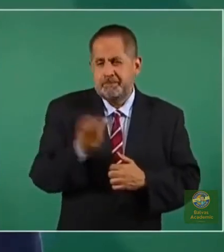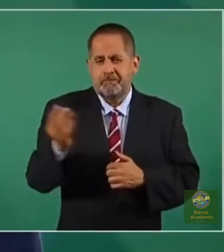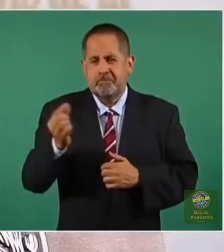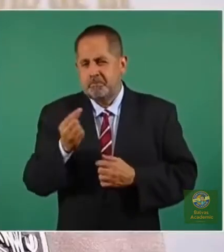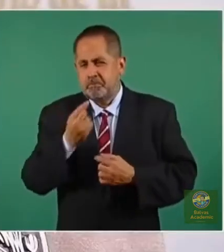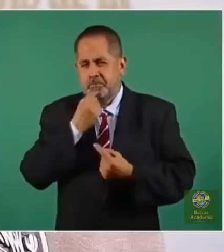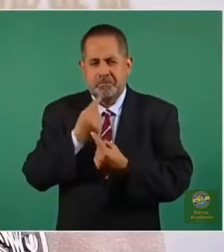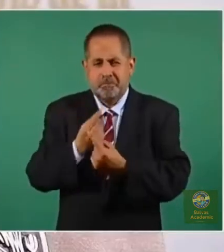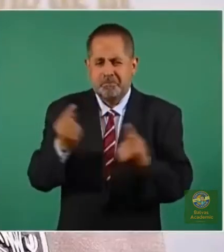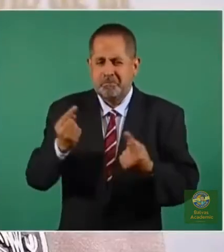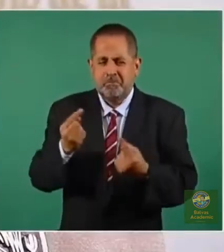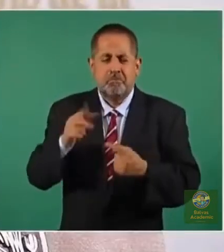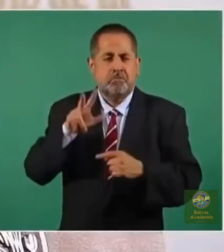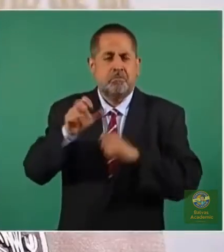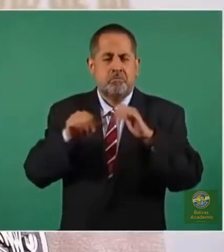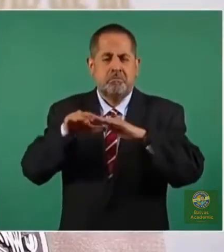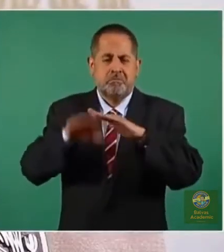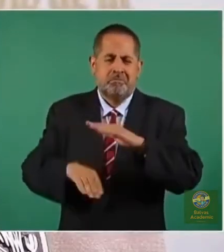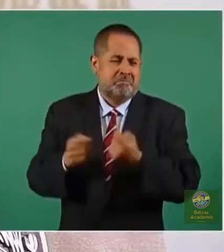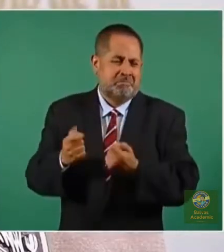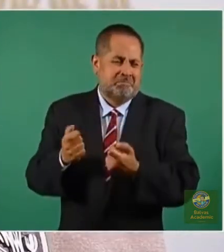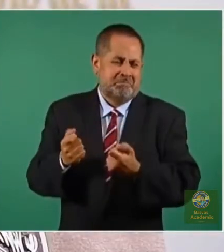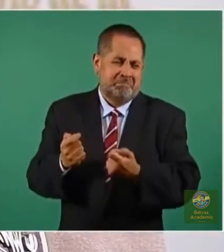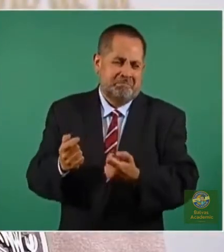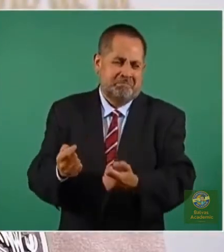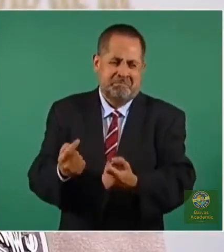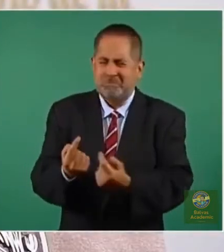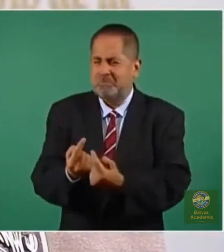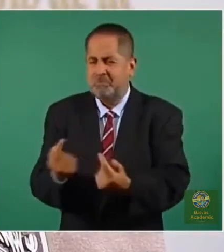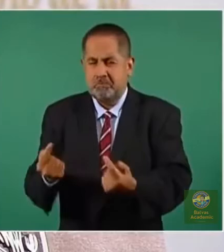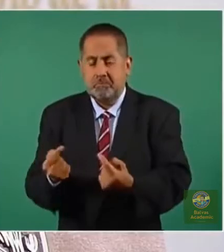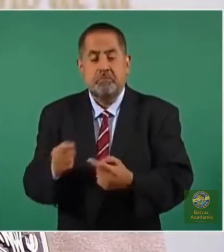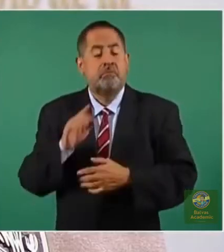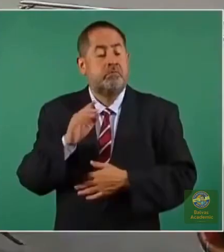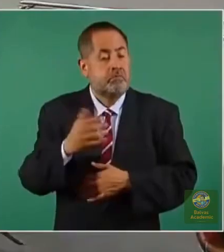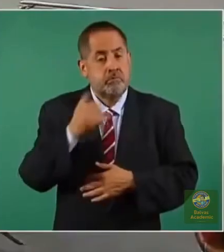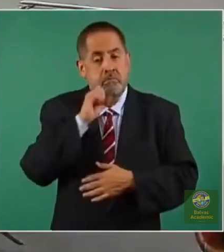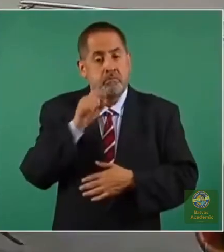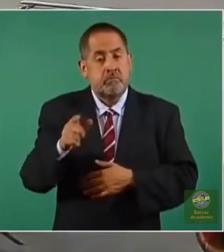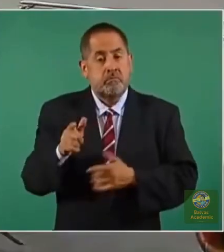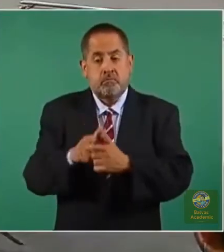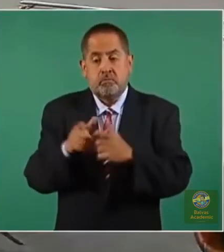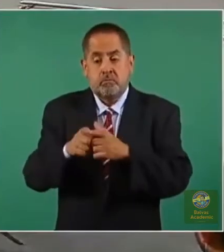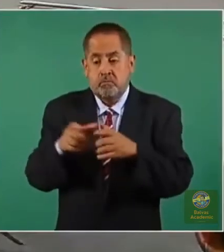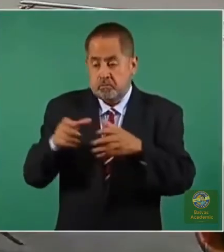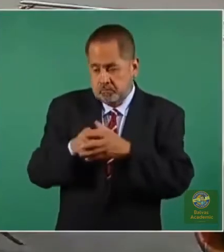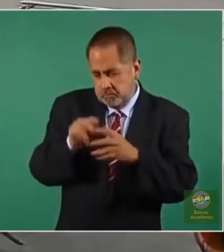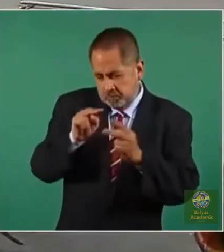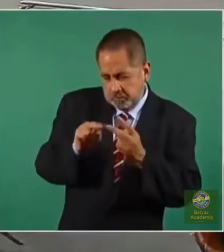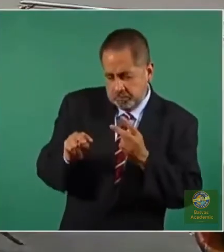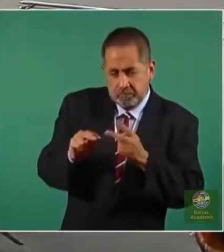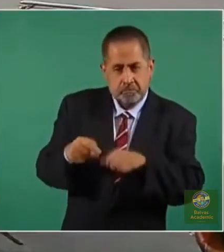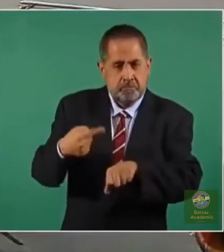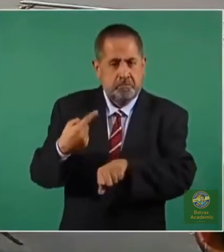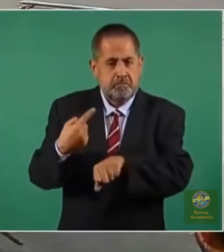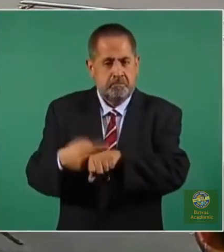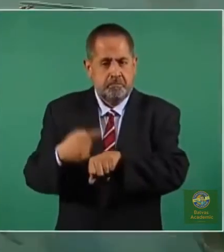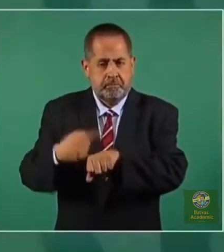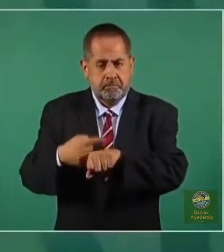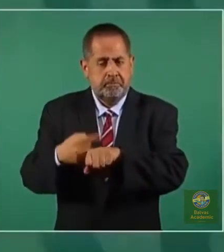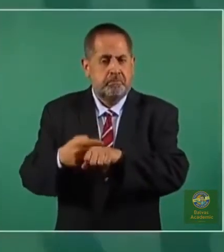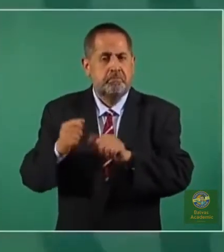son menores de 18 años y del grupo de casos de personas enfermas